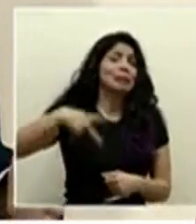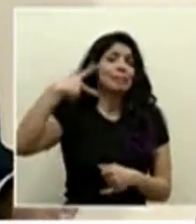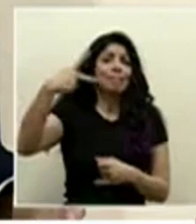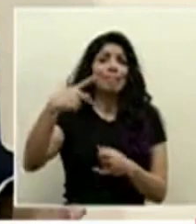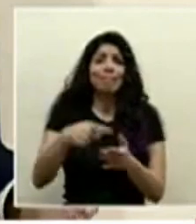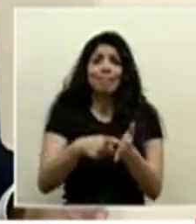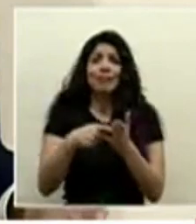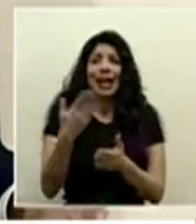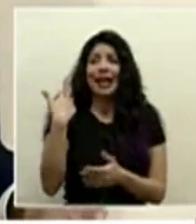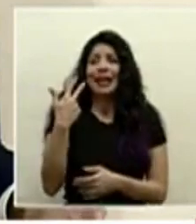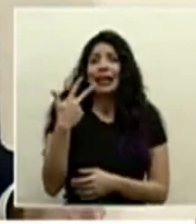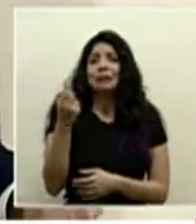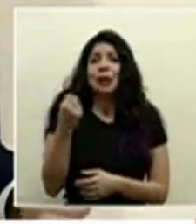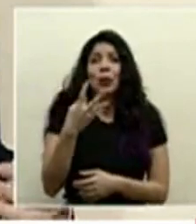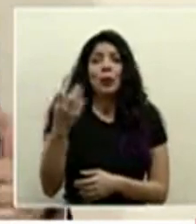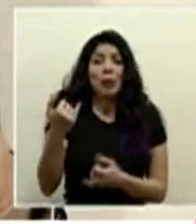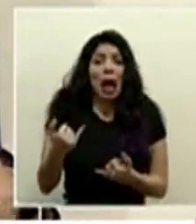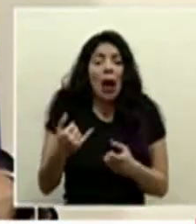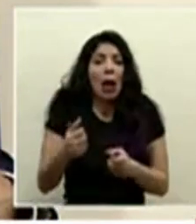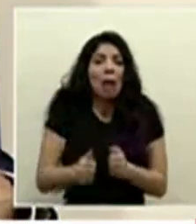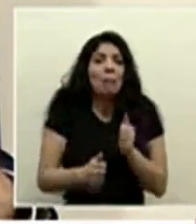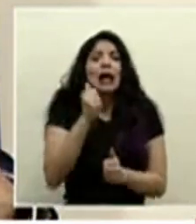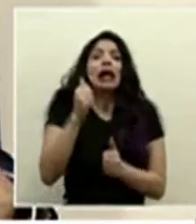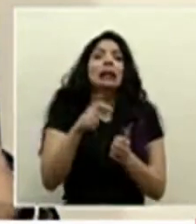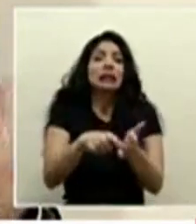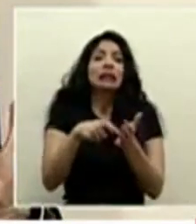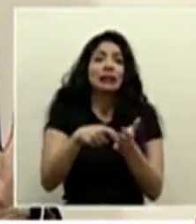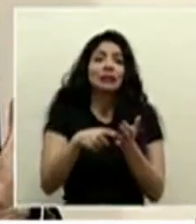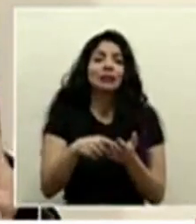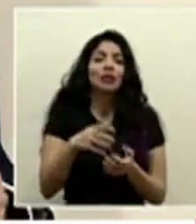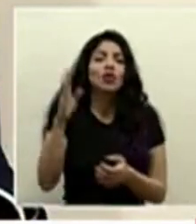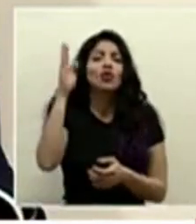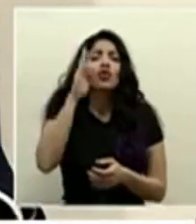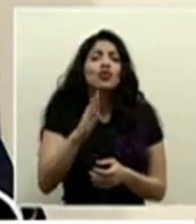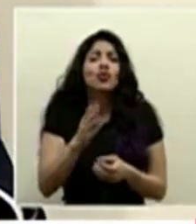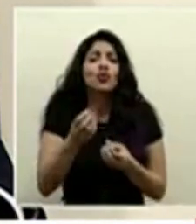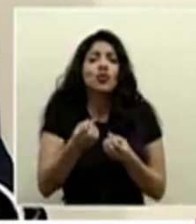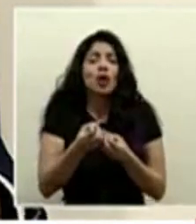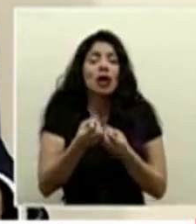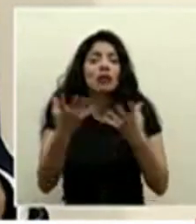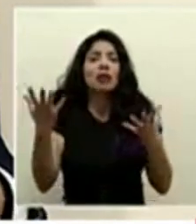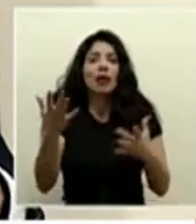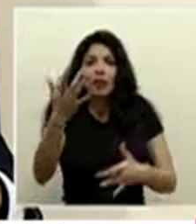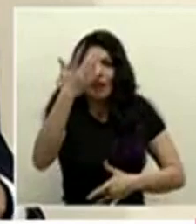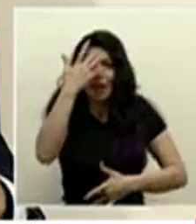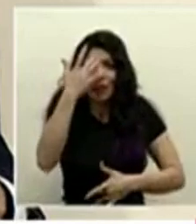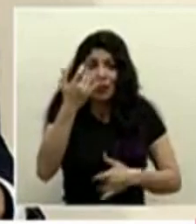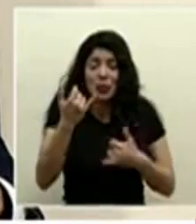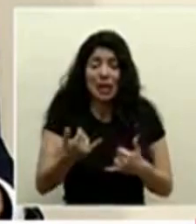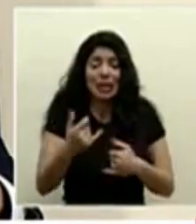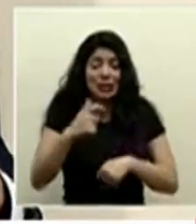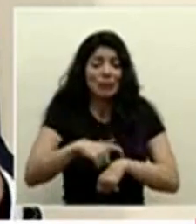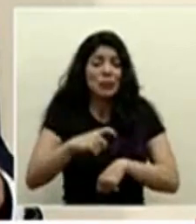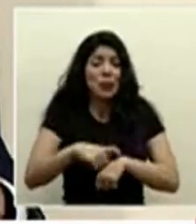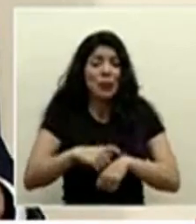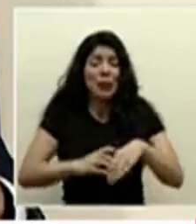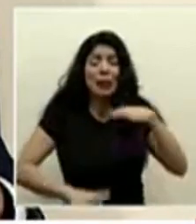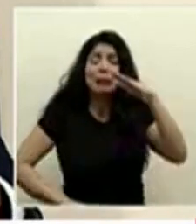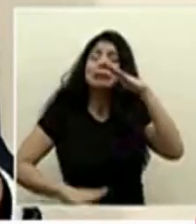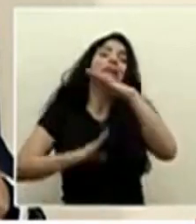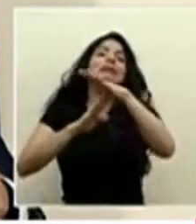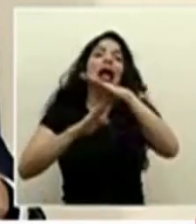hace 3 o 4 meses porque hoy bueno nunca han habido tantos casos activos ni un crecimiento tan